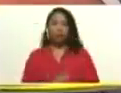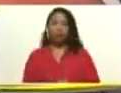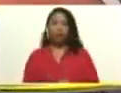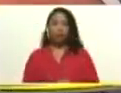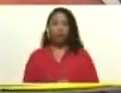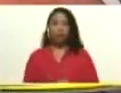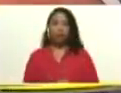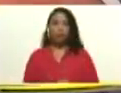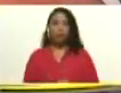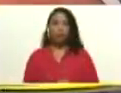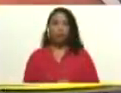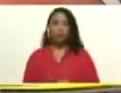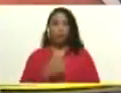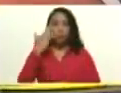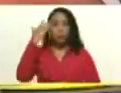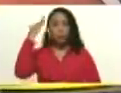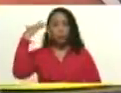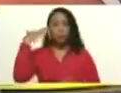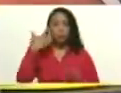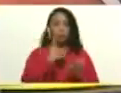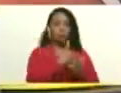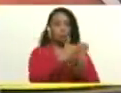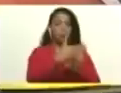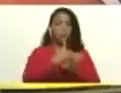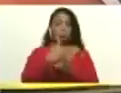el sueño compartido